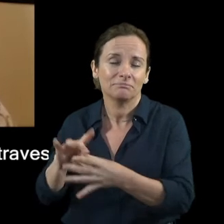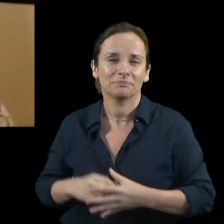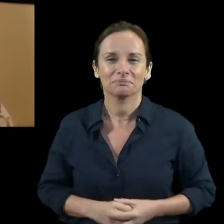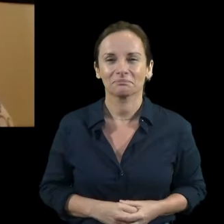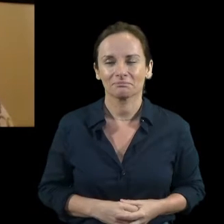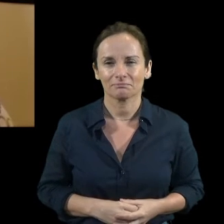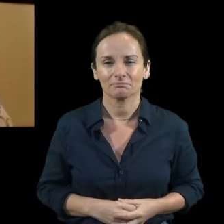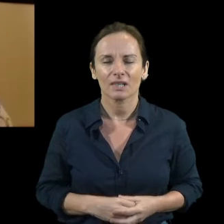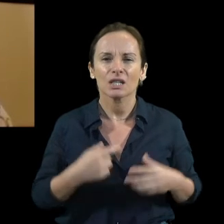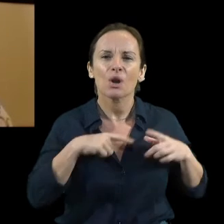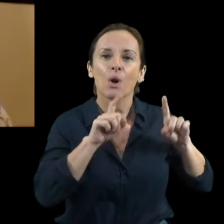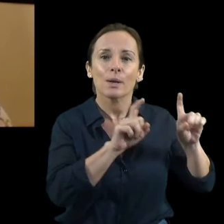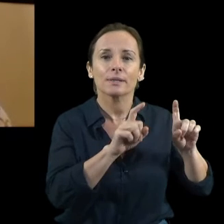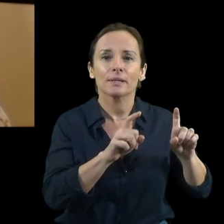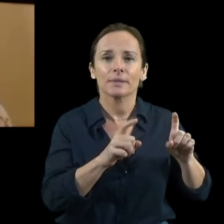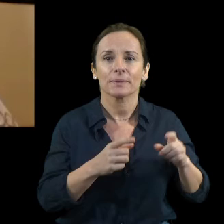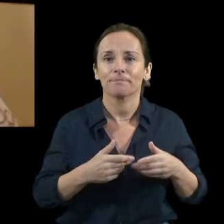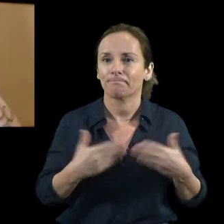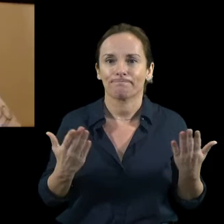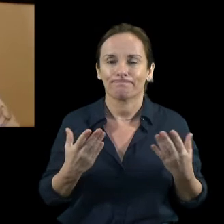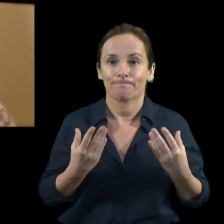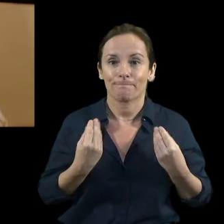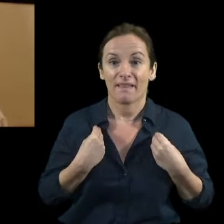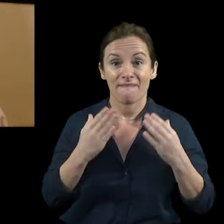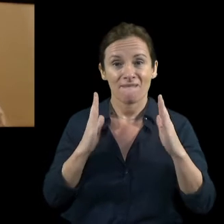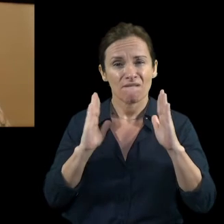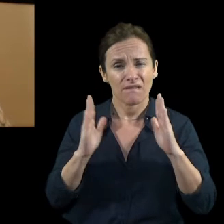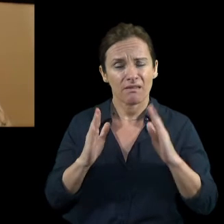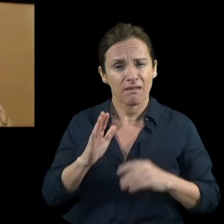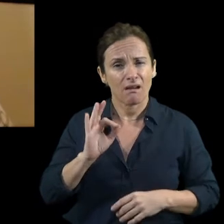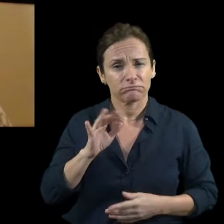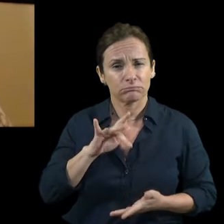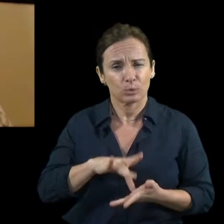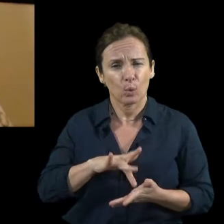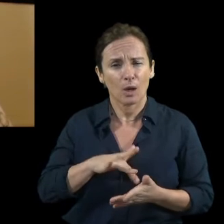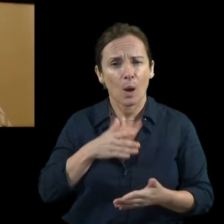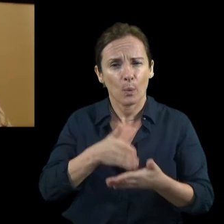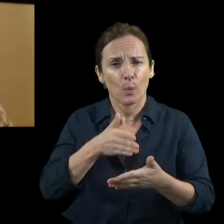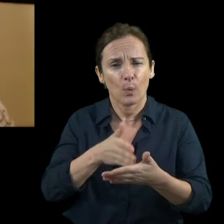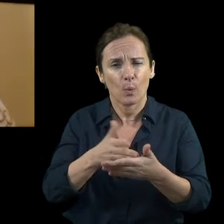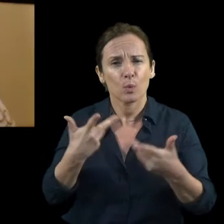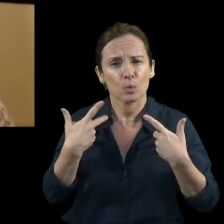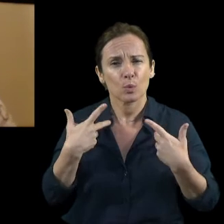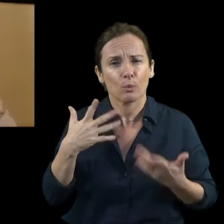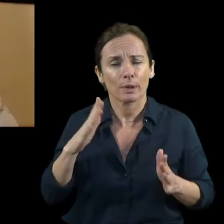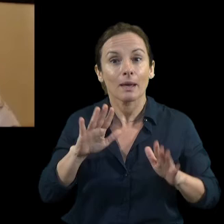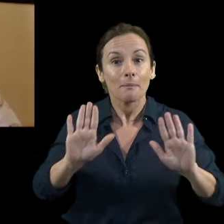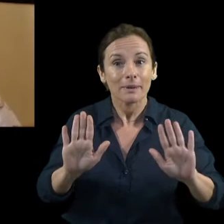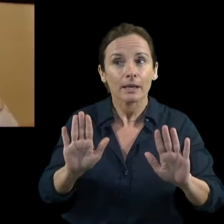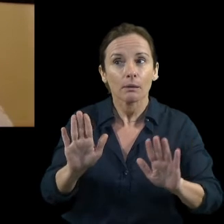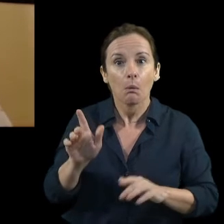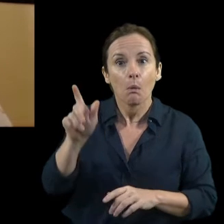trompiezos, pero si tienes a alguien que te da la mano, independiente que sea tu madre, tu padre, un amigo,